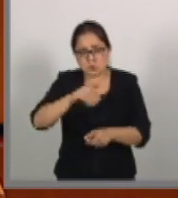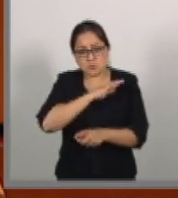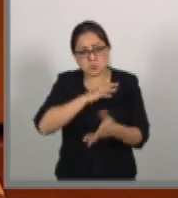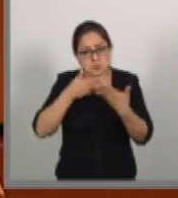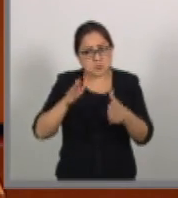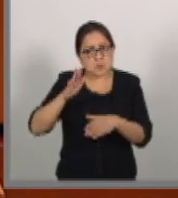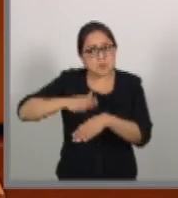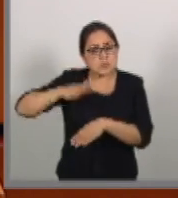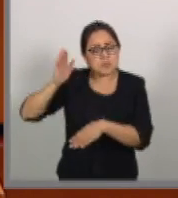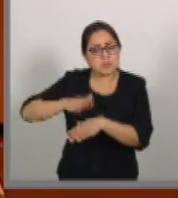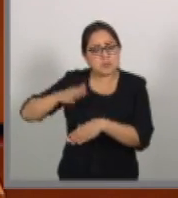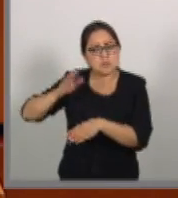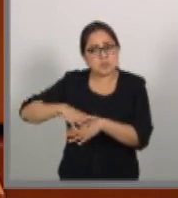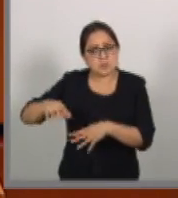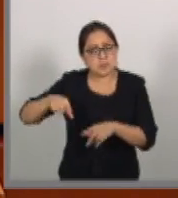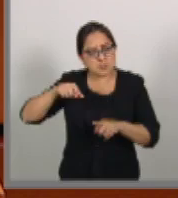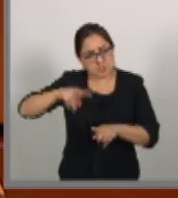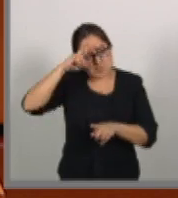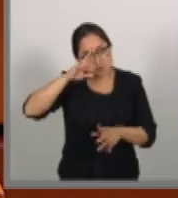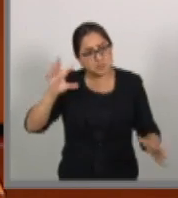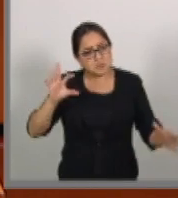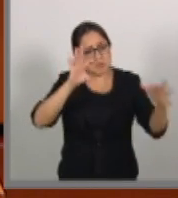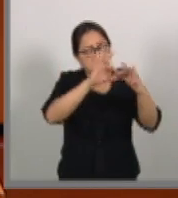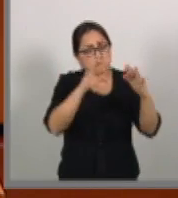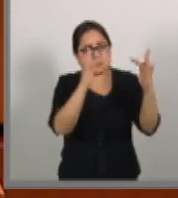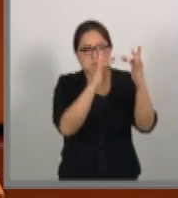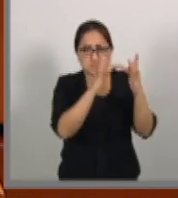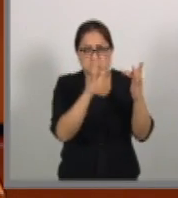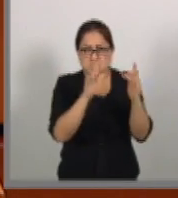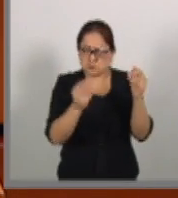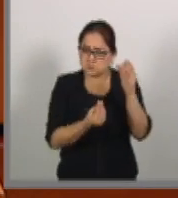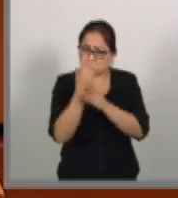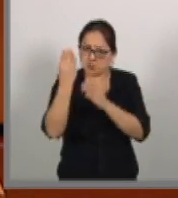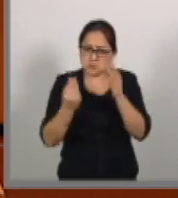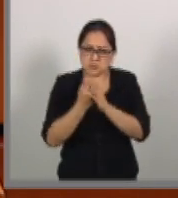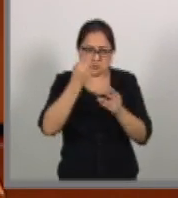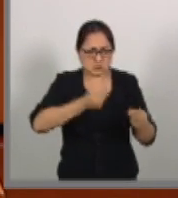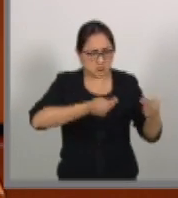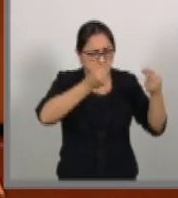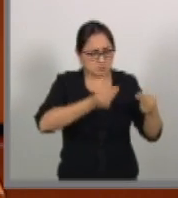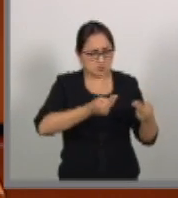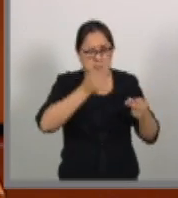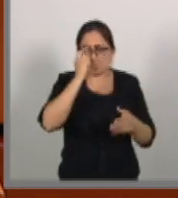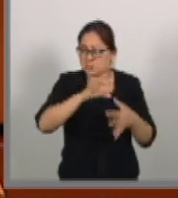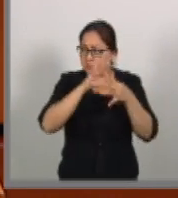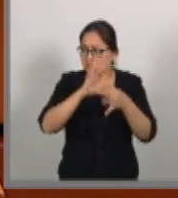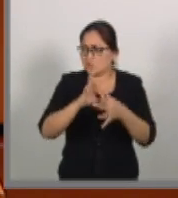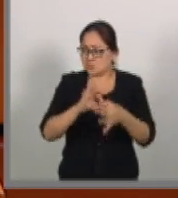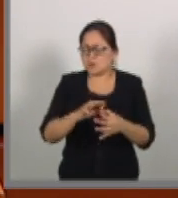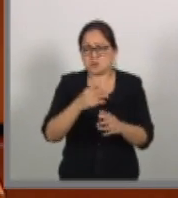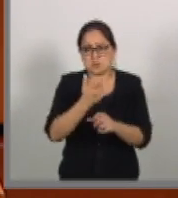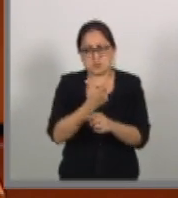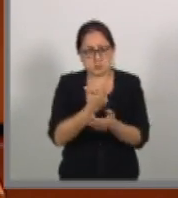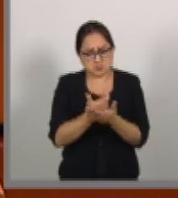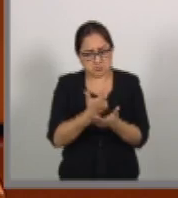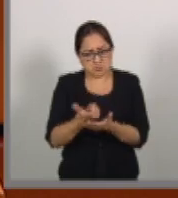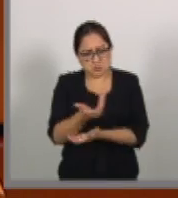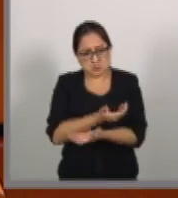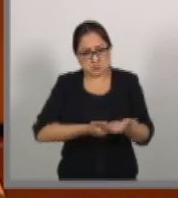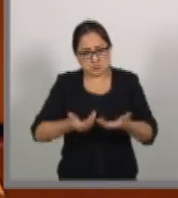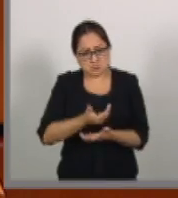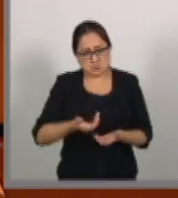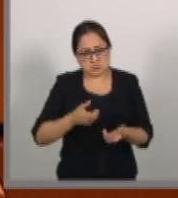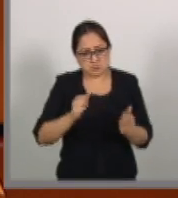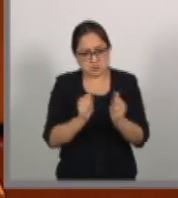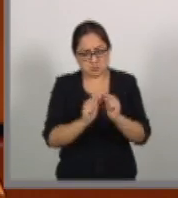la presencia mexicana en nuevos mercados y consolidar los lazos económicos y comerciales con